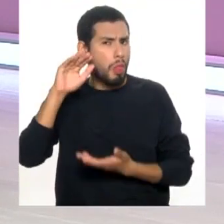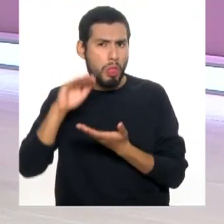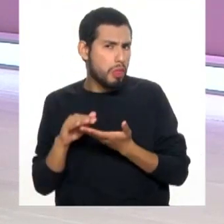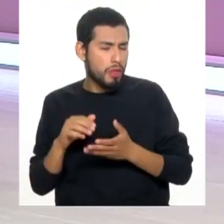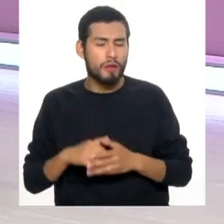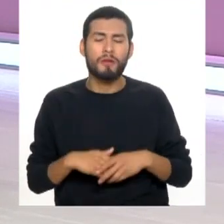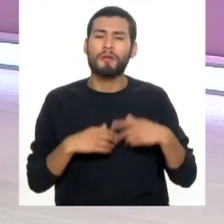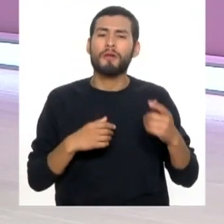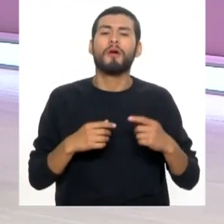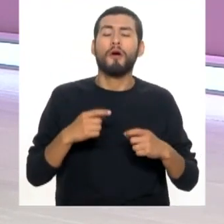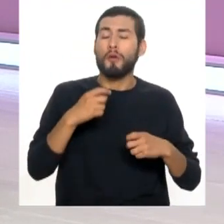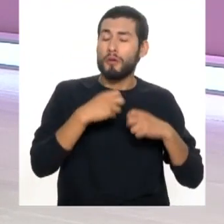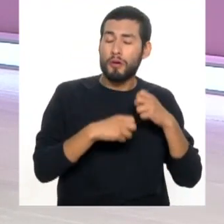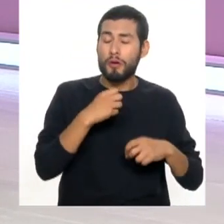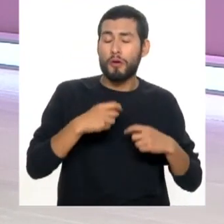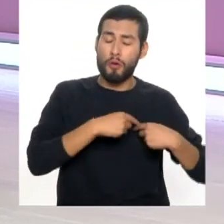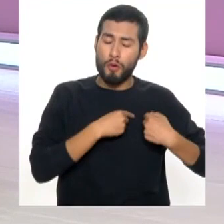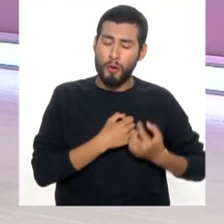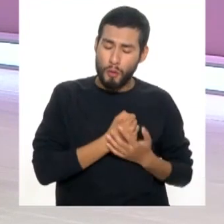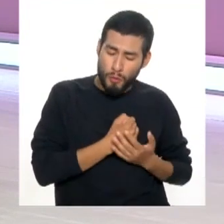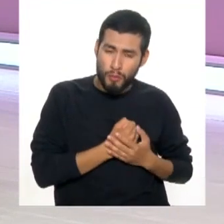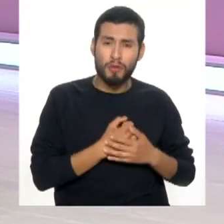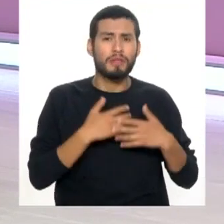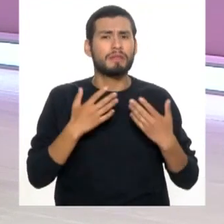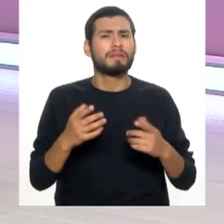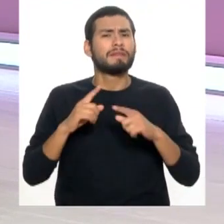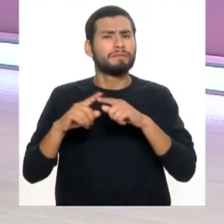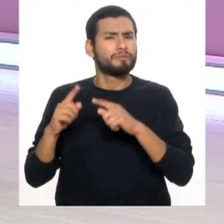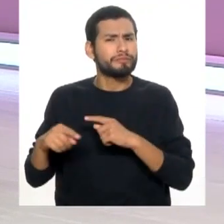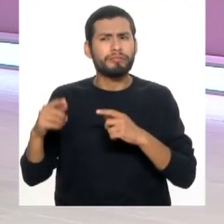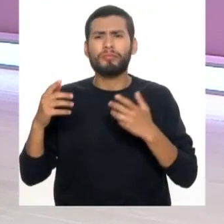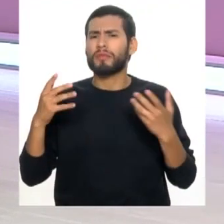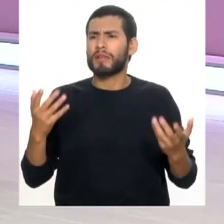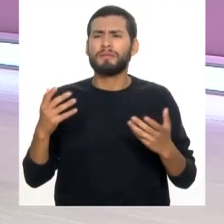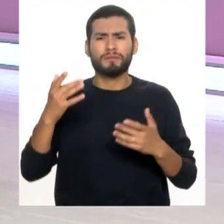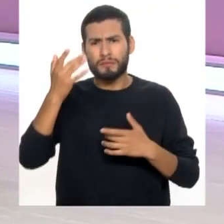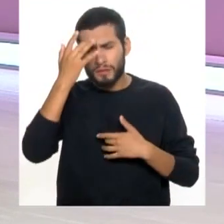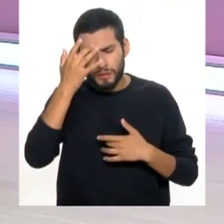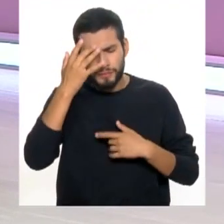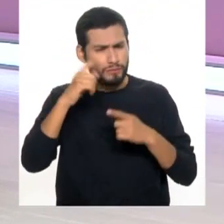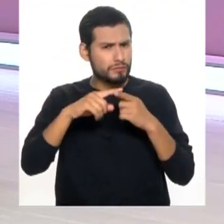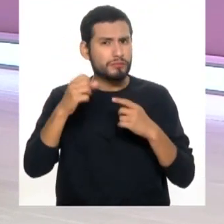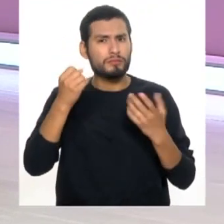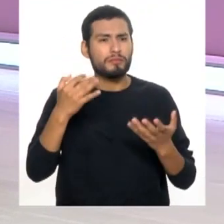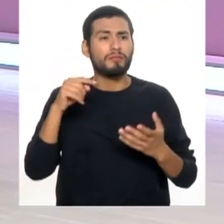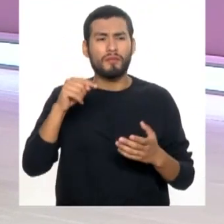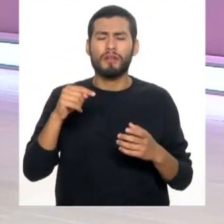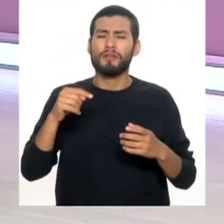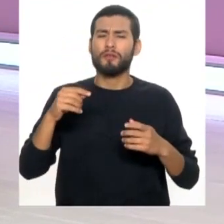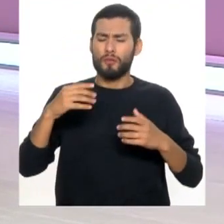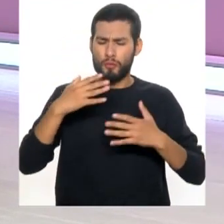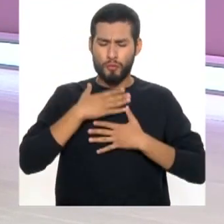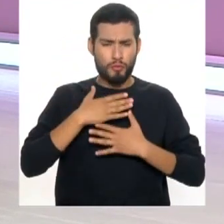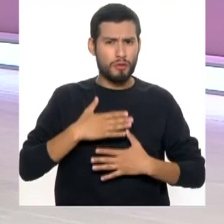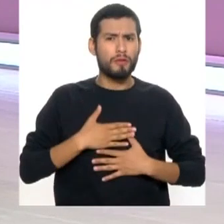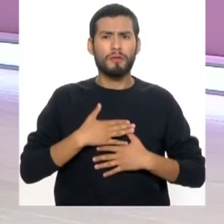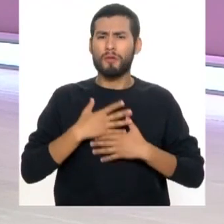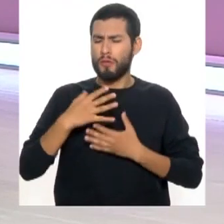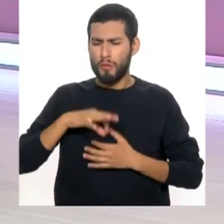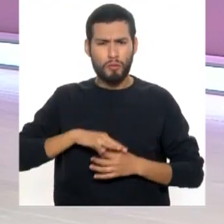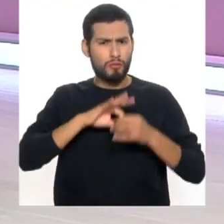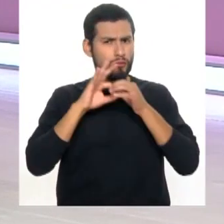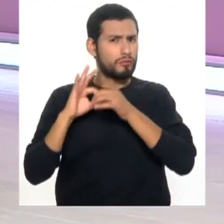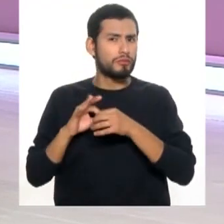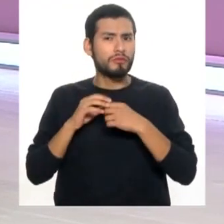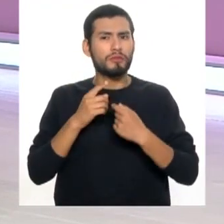el corazón, como los problemas vinculados a la diabetes y a muchas enfermedades porque el endotelio, que es este órgano inmenso que tiene el cuerpo, está vinculado a